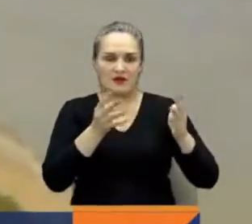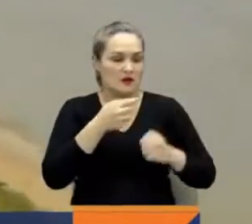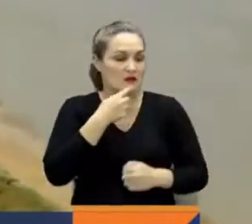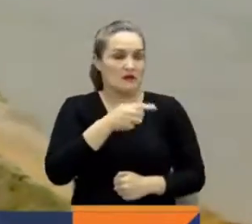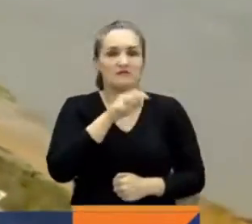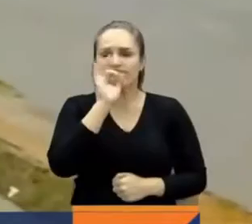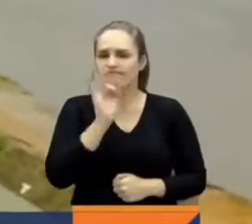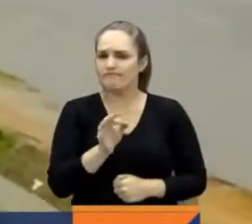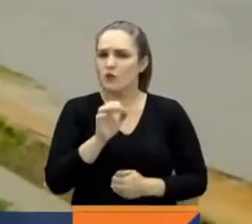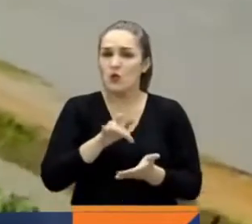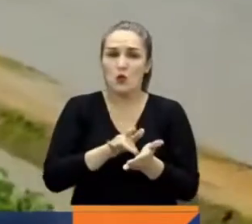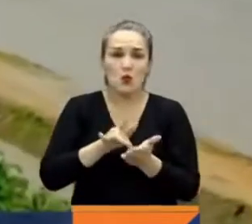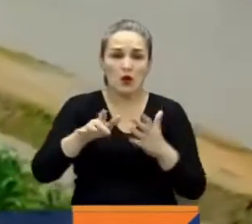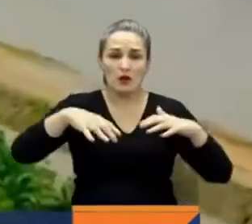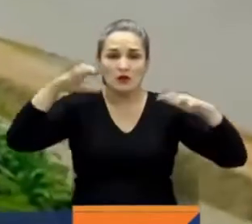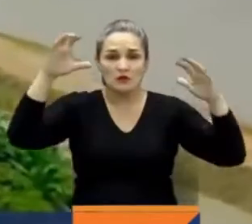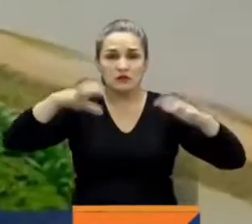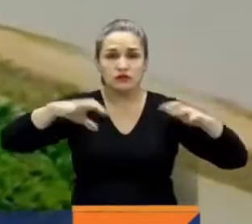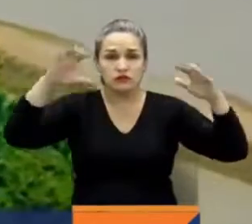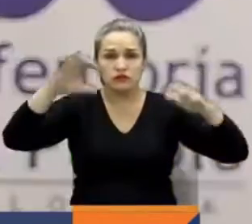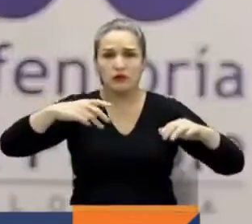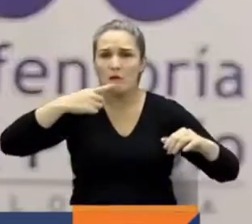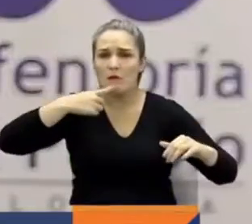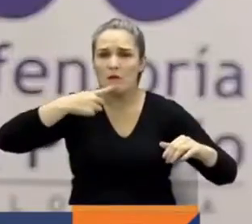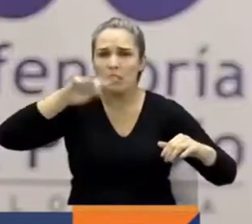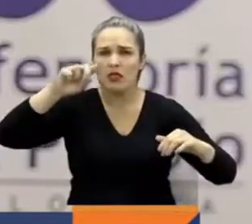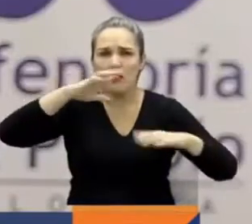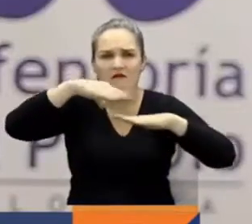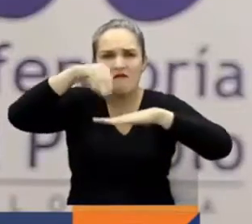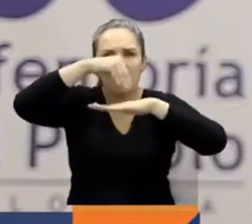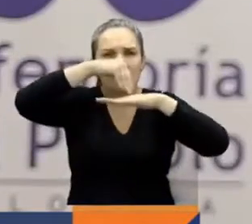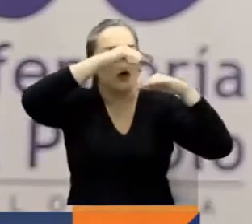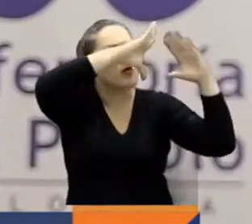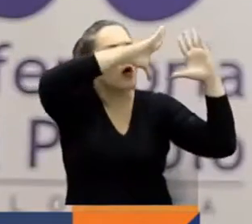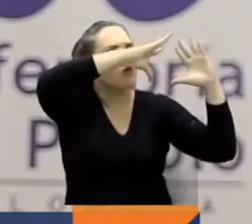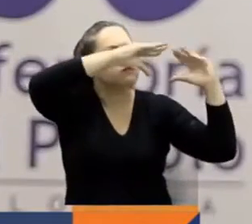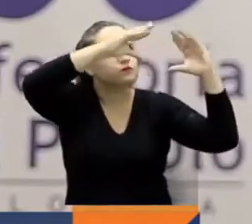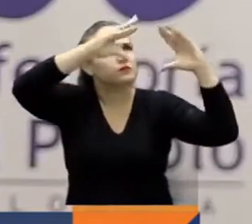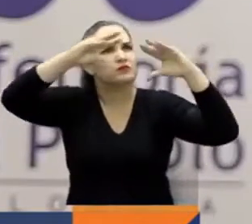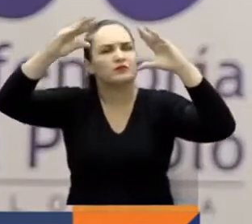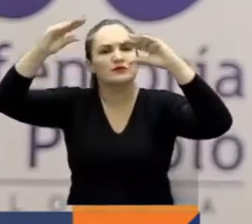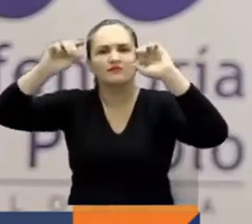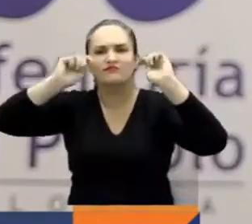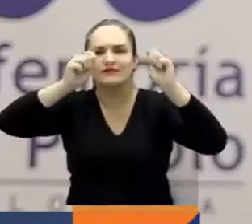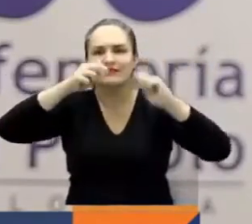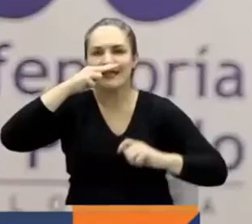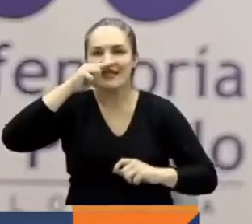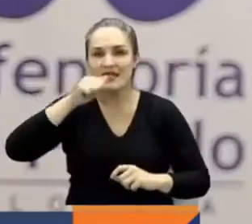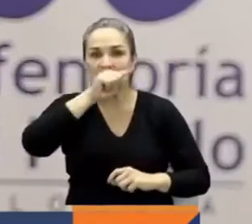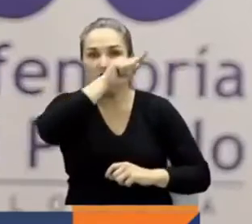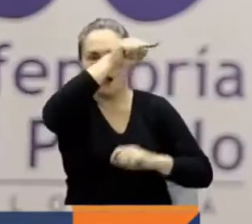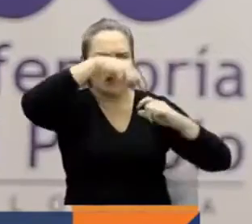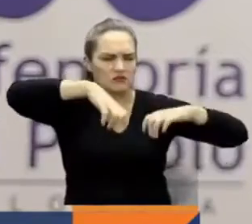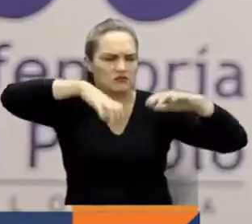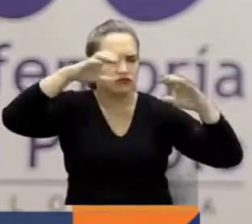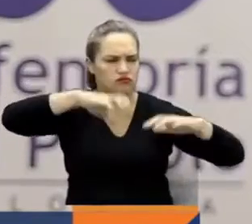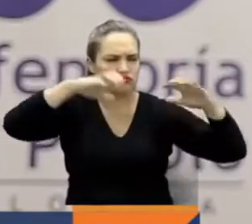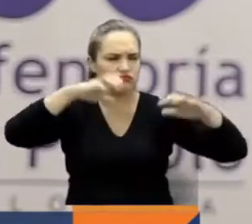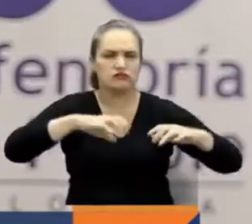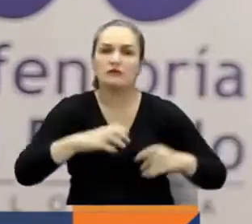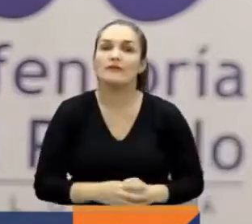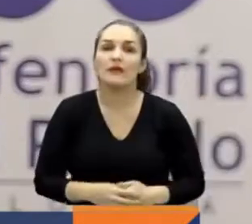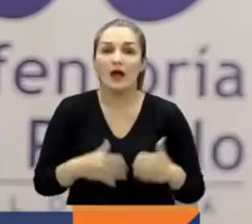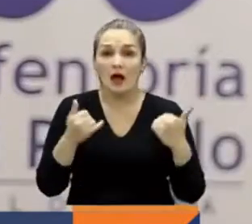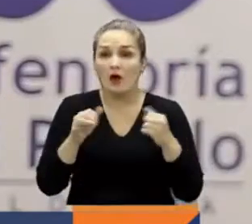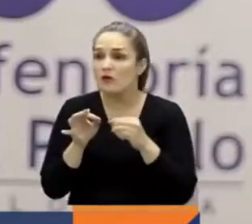consecuencias que ha dejado el fenómeno de la niña en Colombia. Los datos más actualizados del IDEAM en esta semana muestran que 70 municipios se